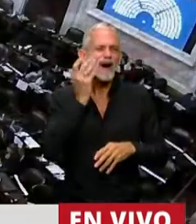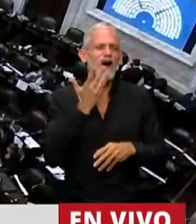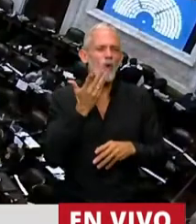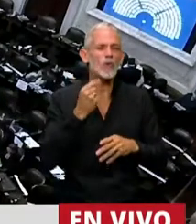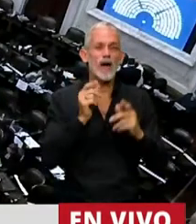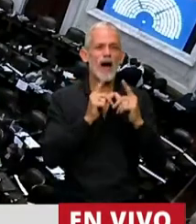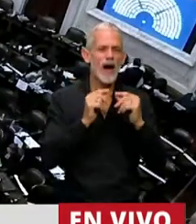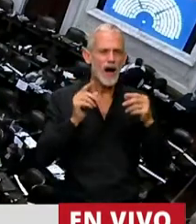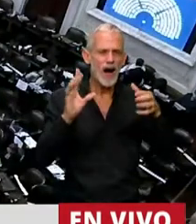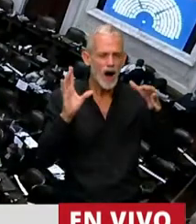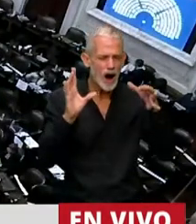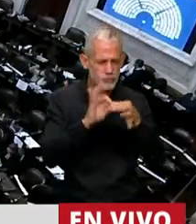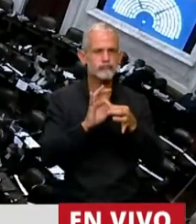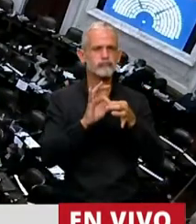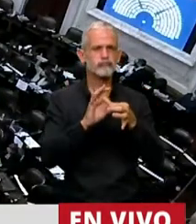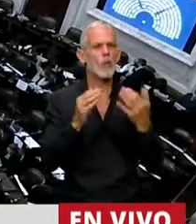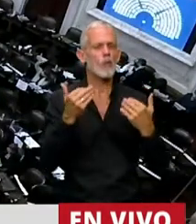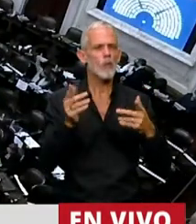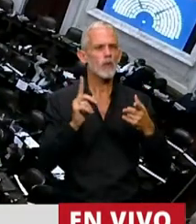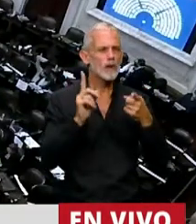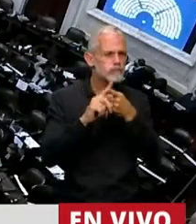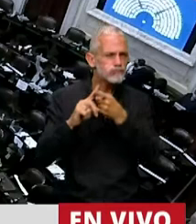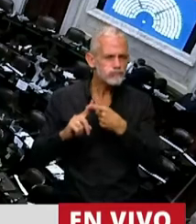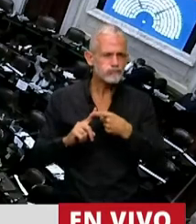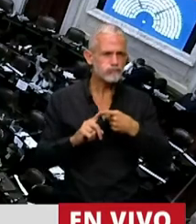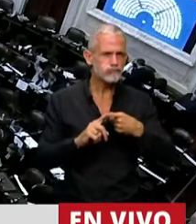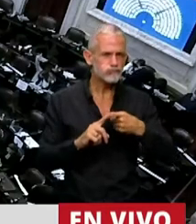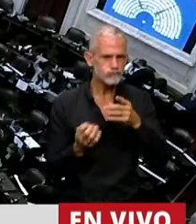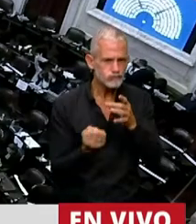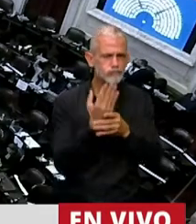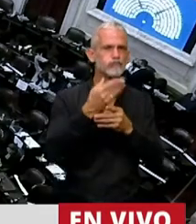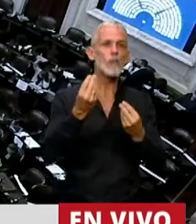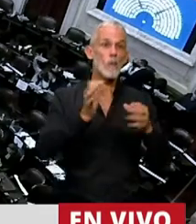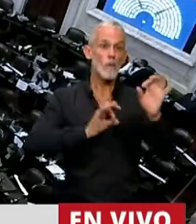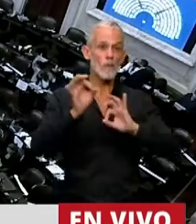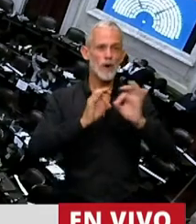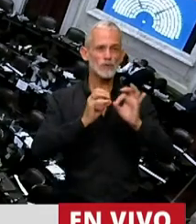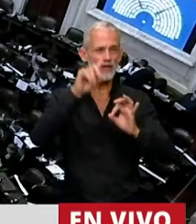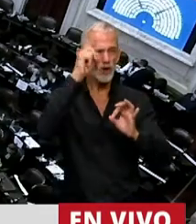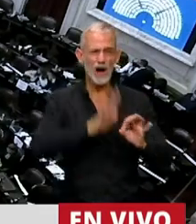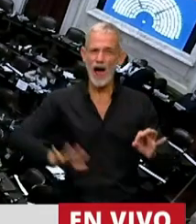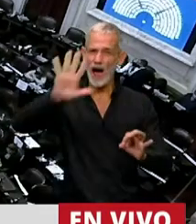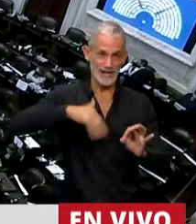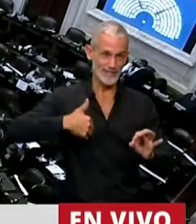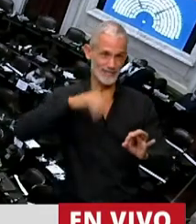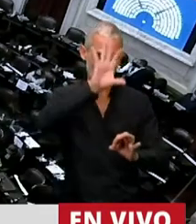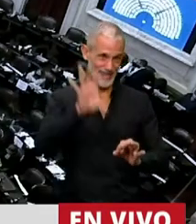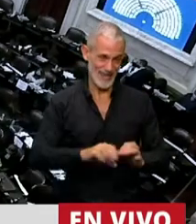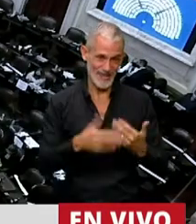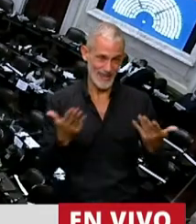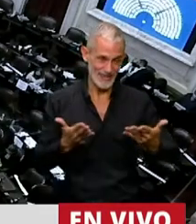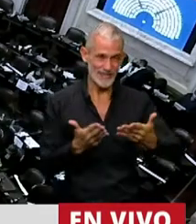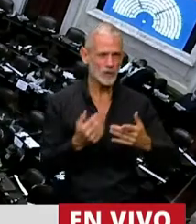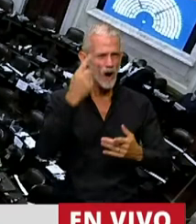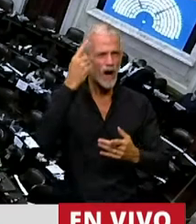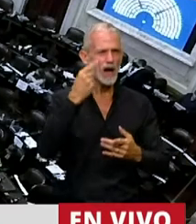del articulado estamos generando un proyecto federal, una iniciativa que